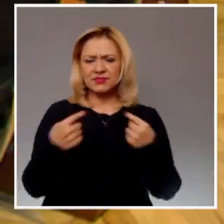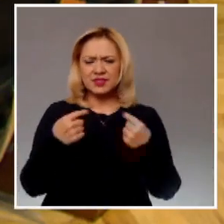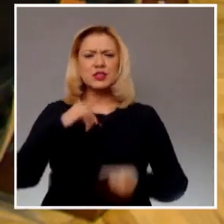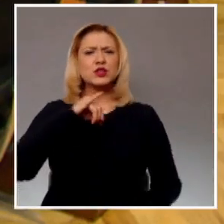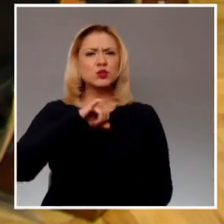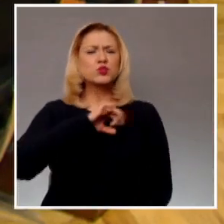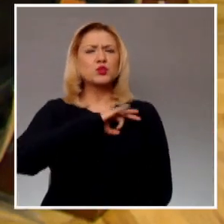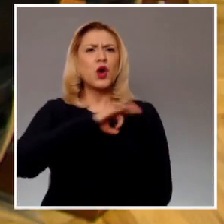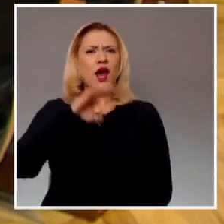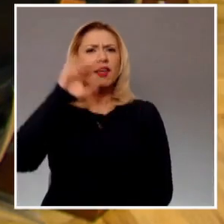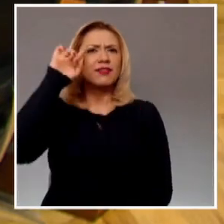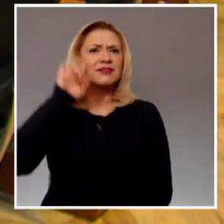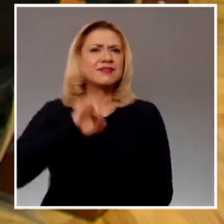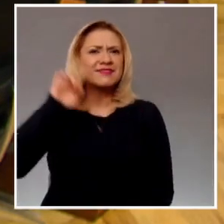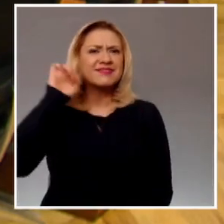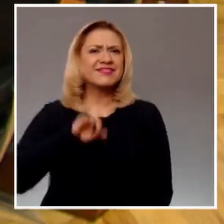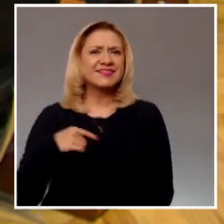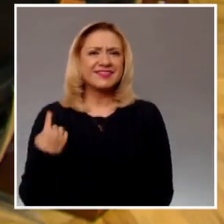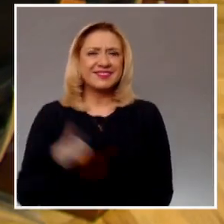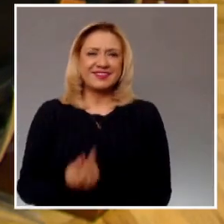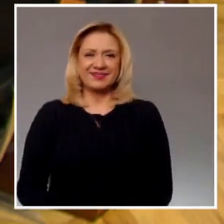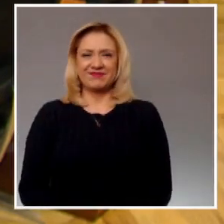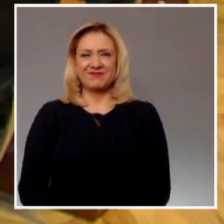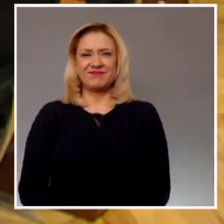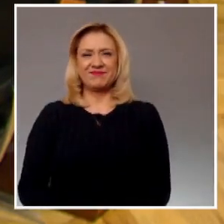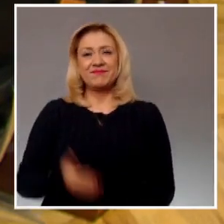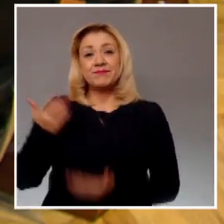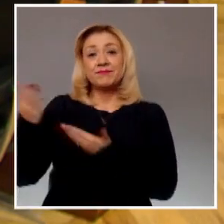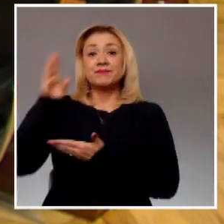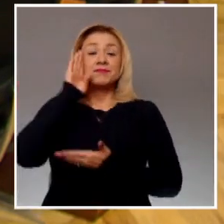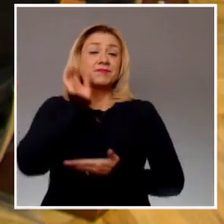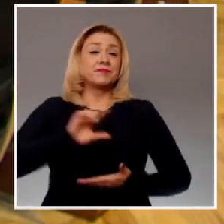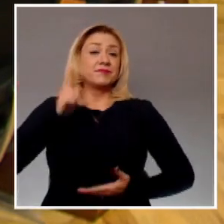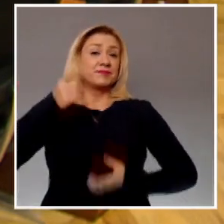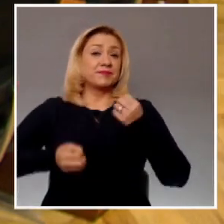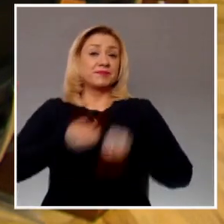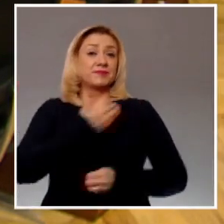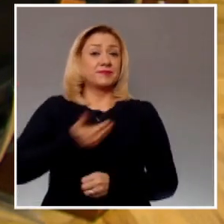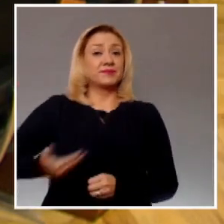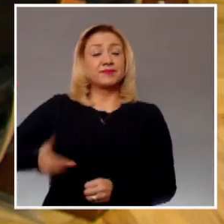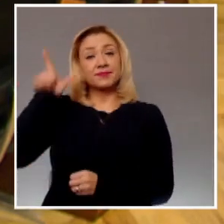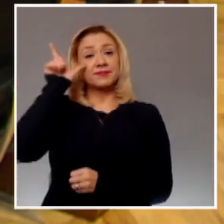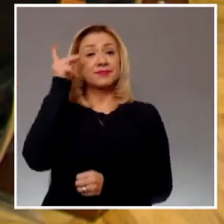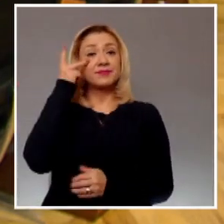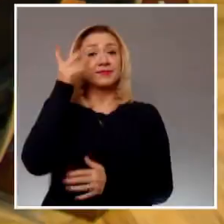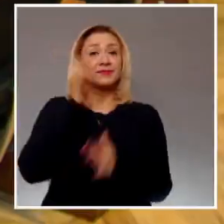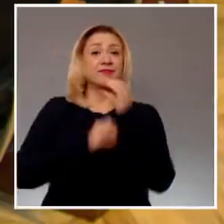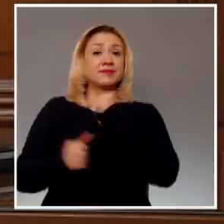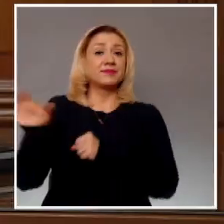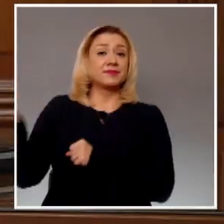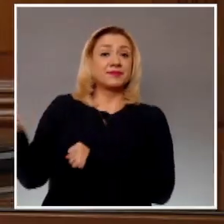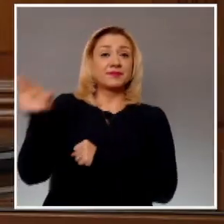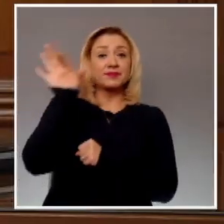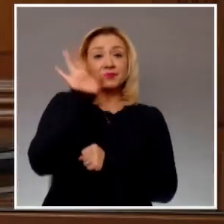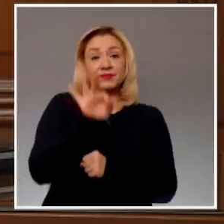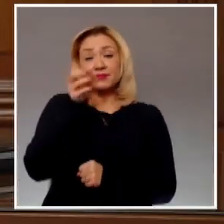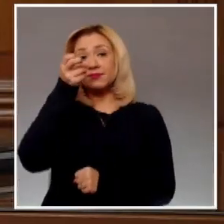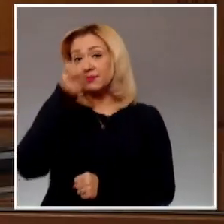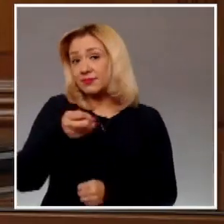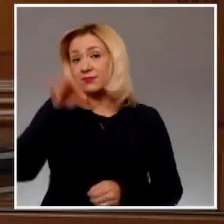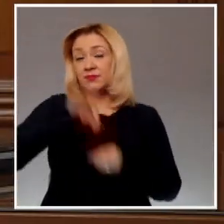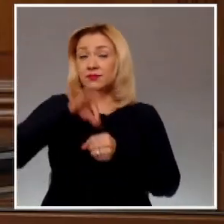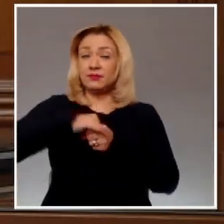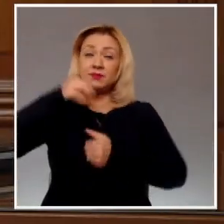La ministra Piña Hernández fue electa presidenta de la Suprema Corte y del Consejo de la Judicatura con seis votos a favor en la tercera